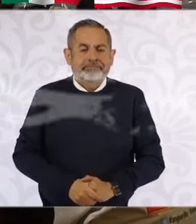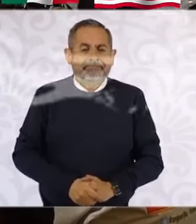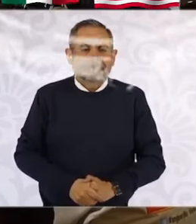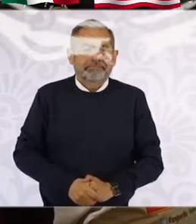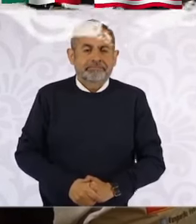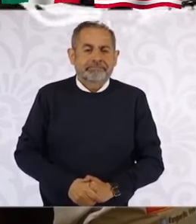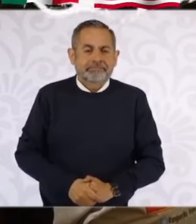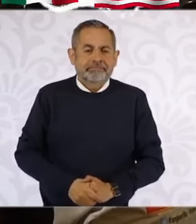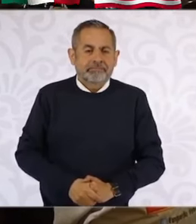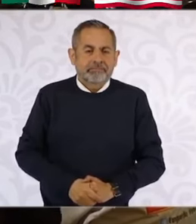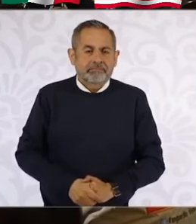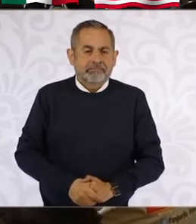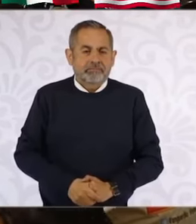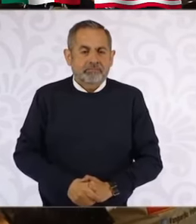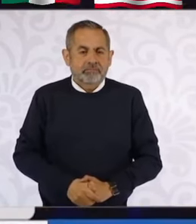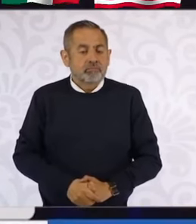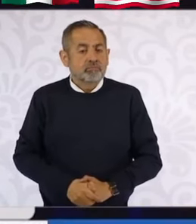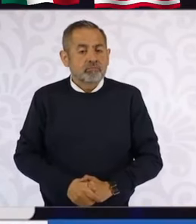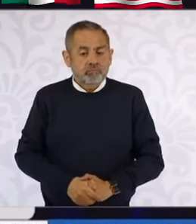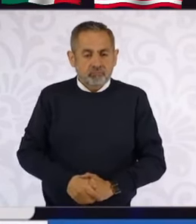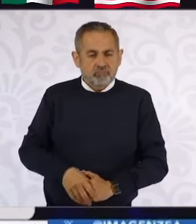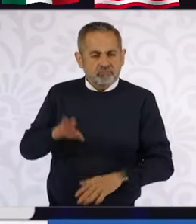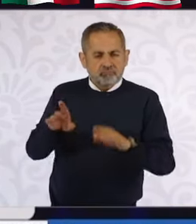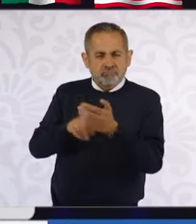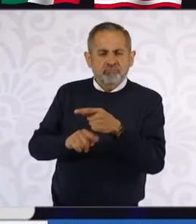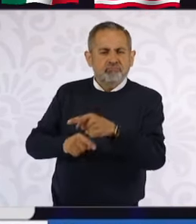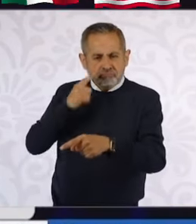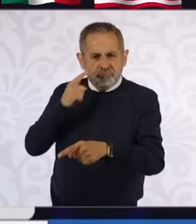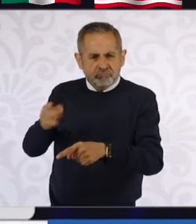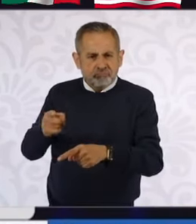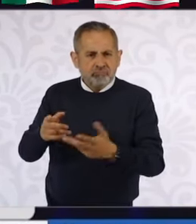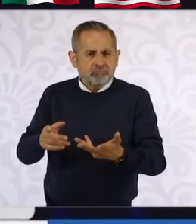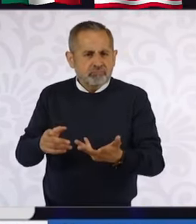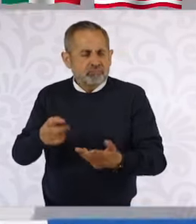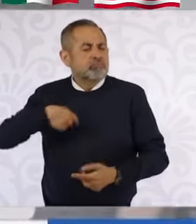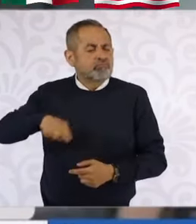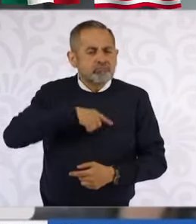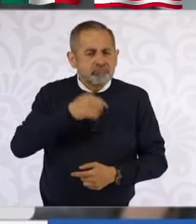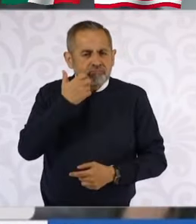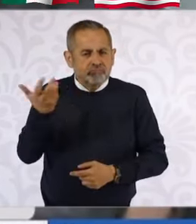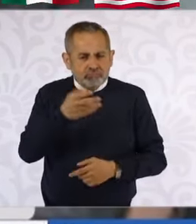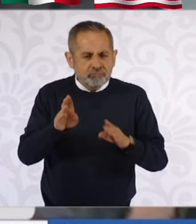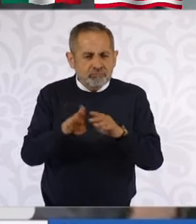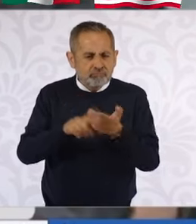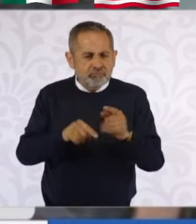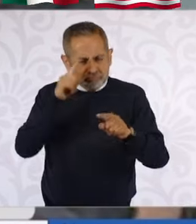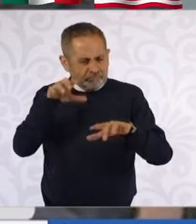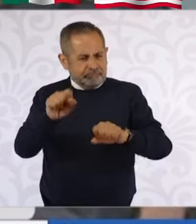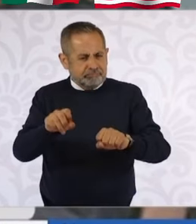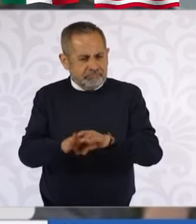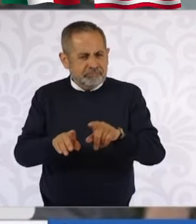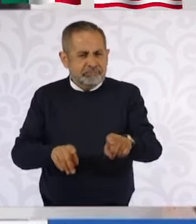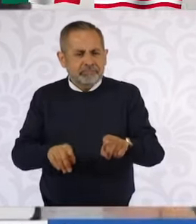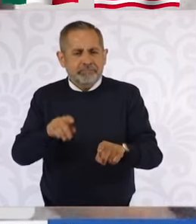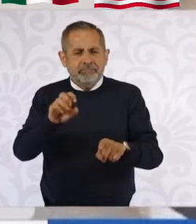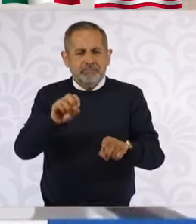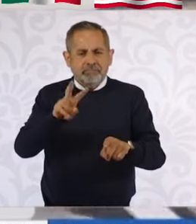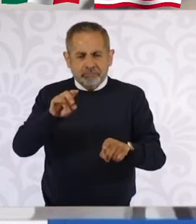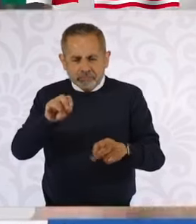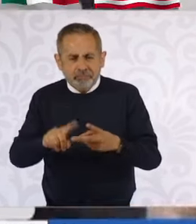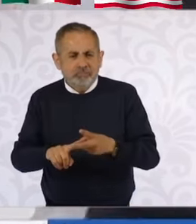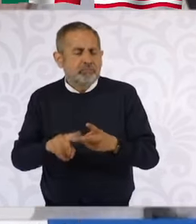A veces cuando se dice que no son muchos, les digo, mire, bien lo que hicimos con Rafael Carlos Guerrero, o Guzmán,